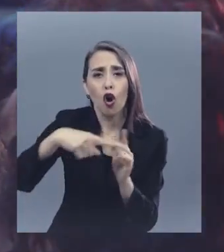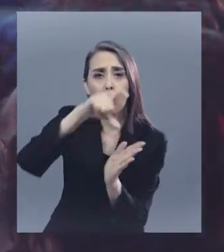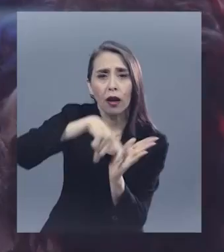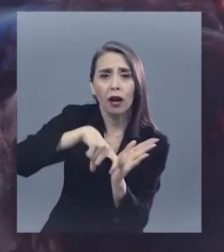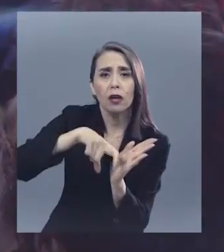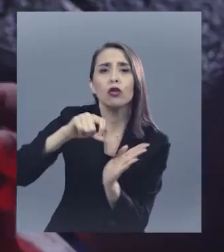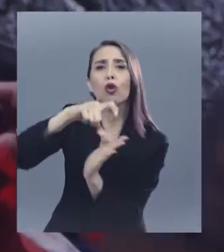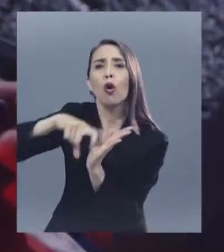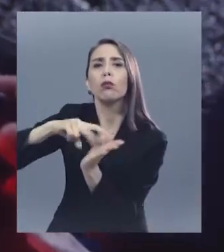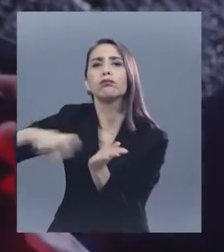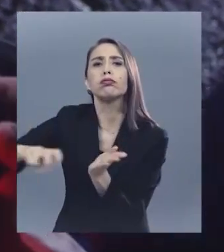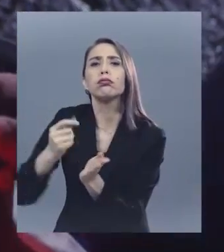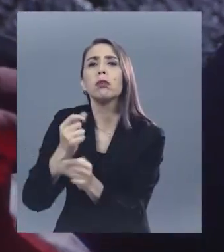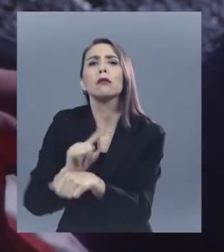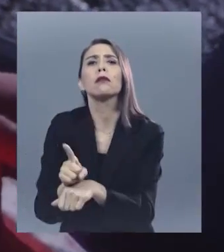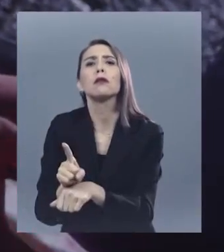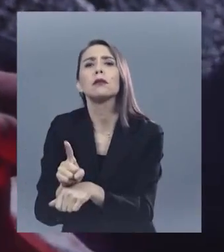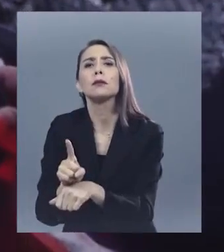o débito